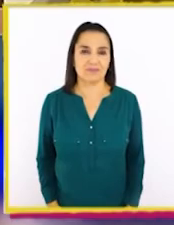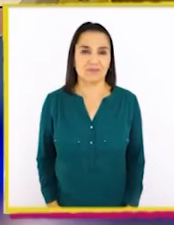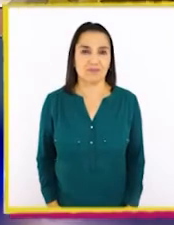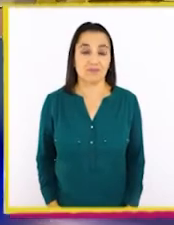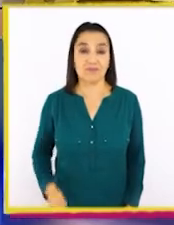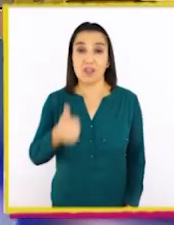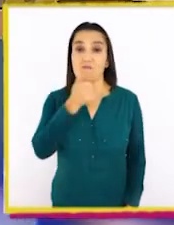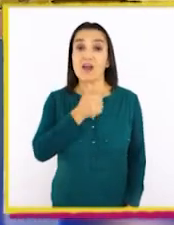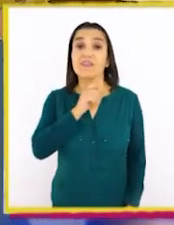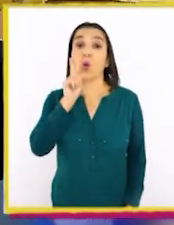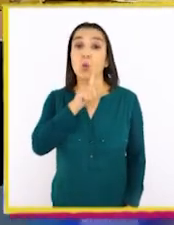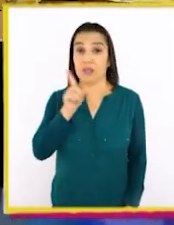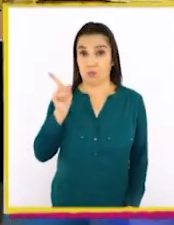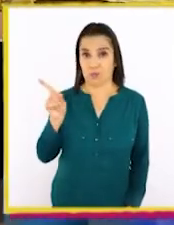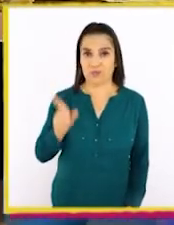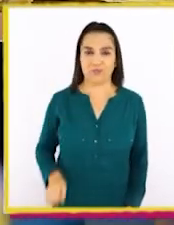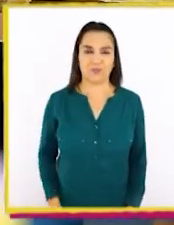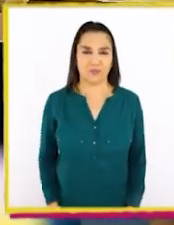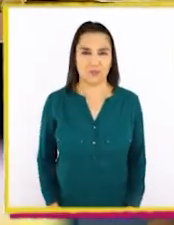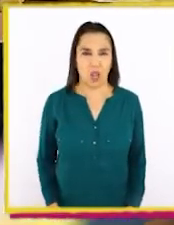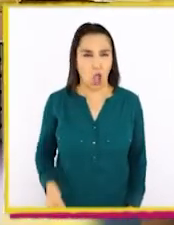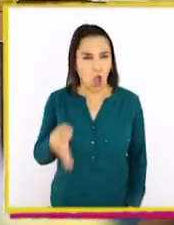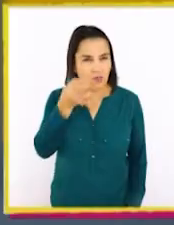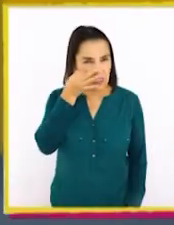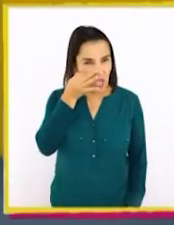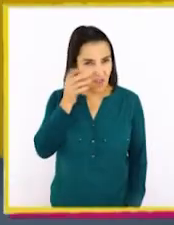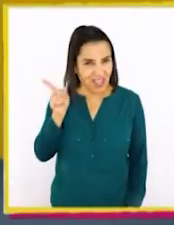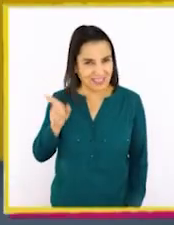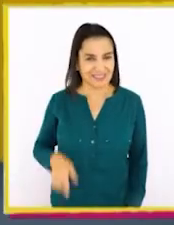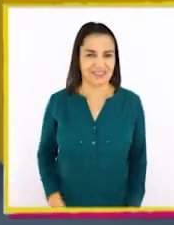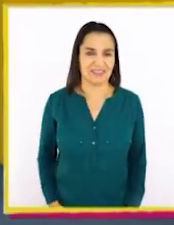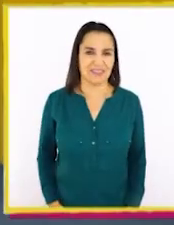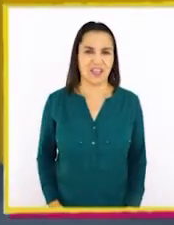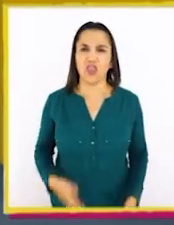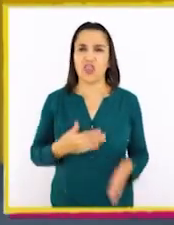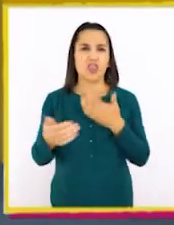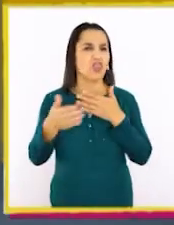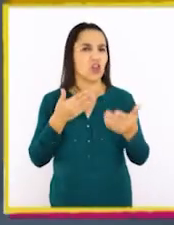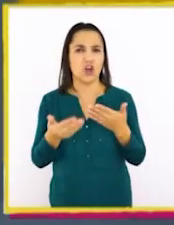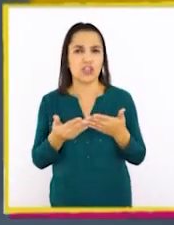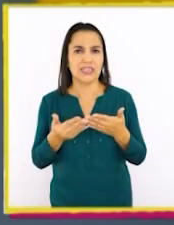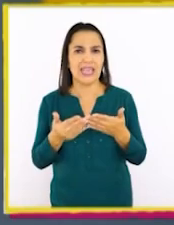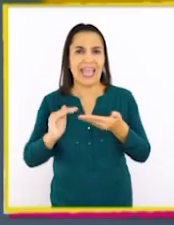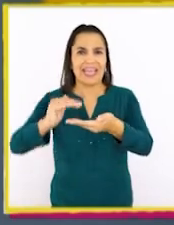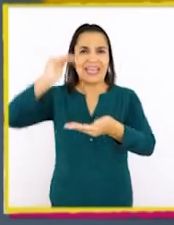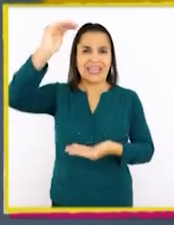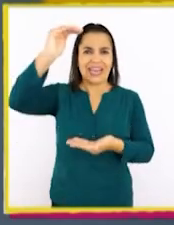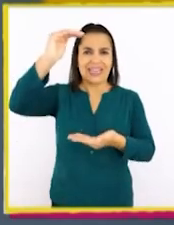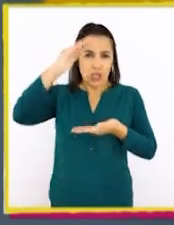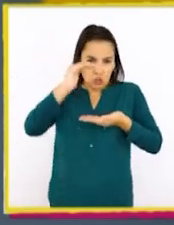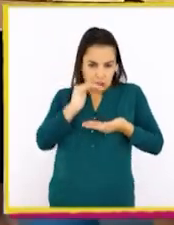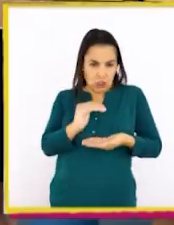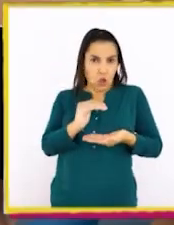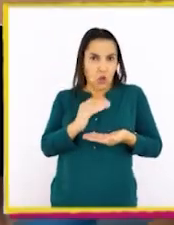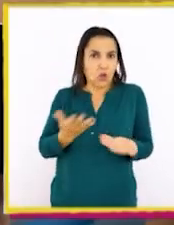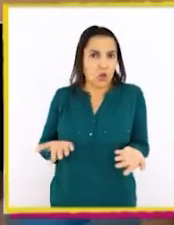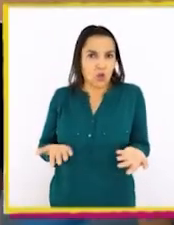nos queda este último. Observen bien. ¿Dónde va? ¿En los grandes o en los chicos?